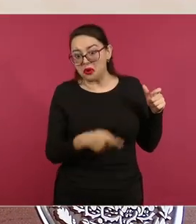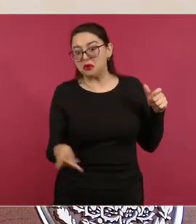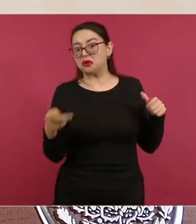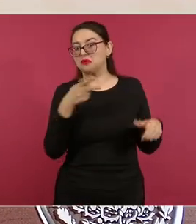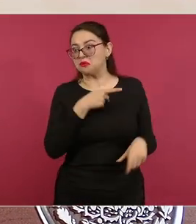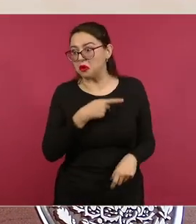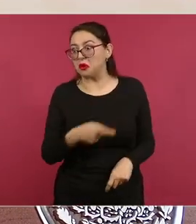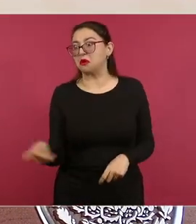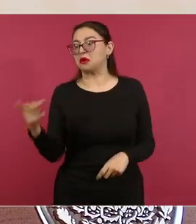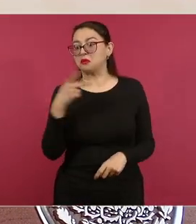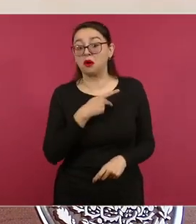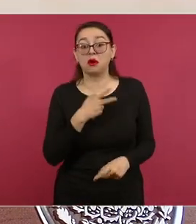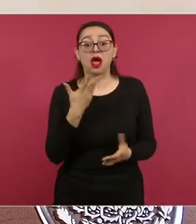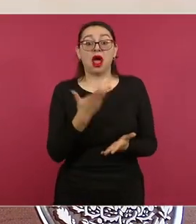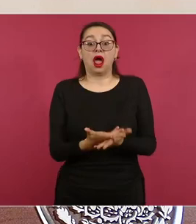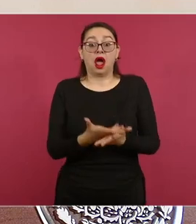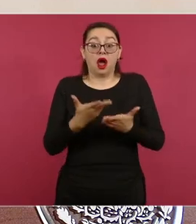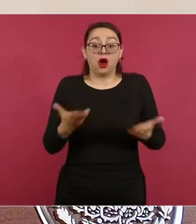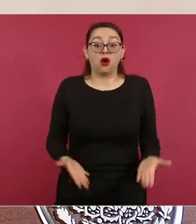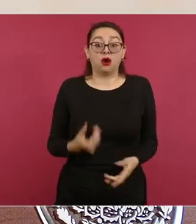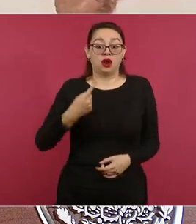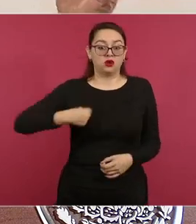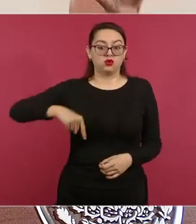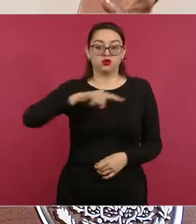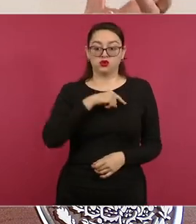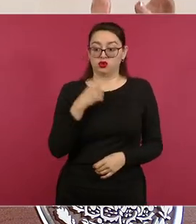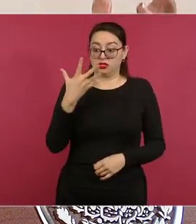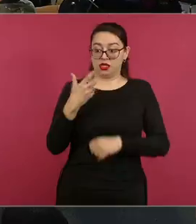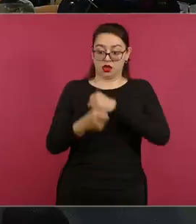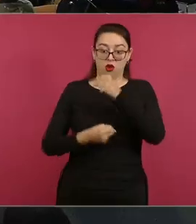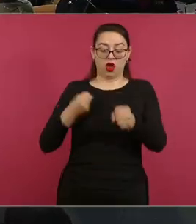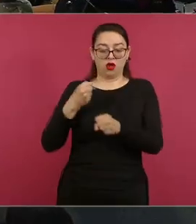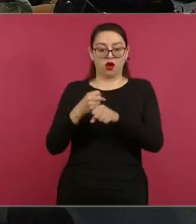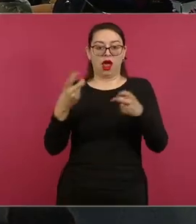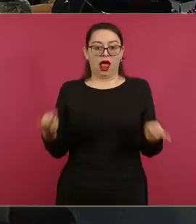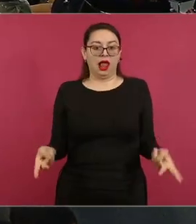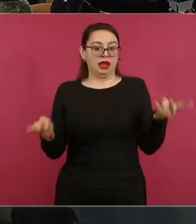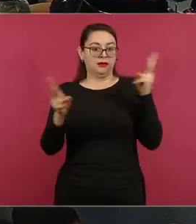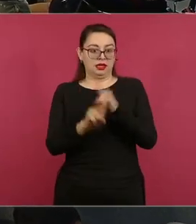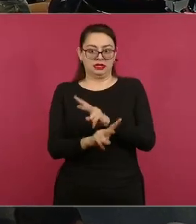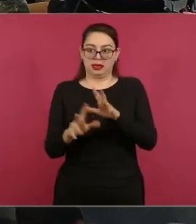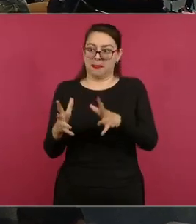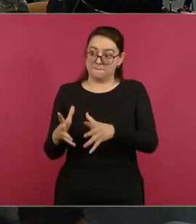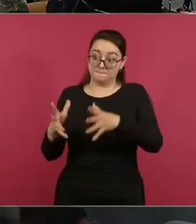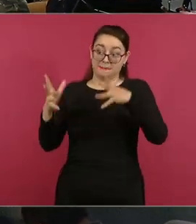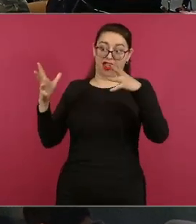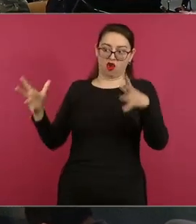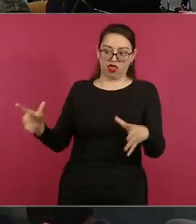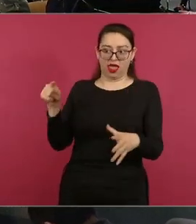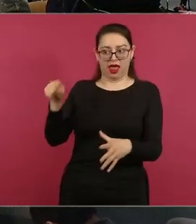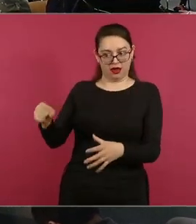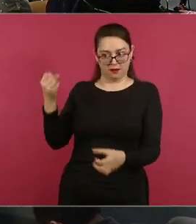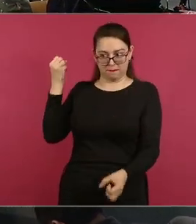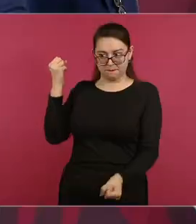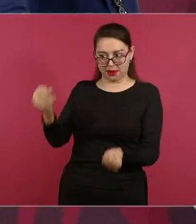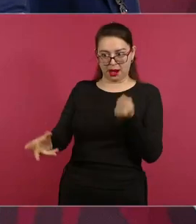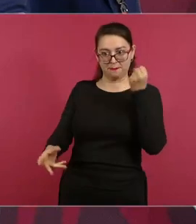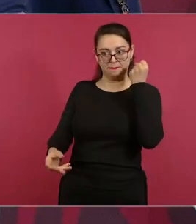de abajo hacia arriba, al revés de lo que ellos hacían.